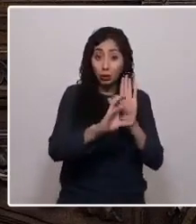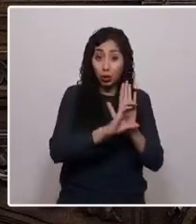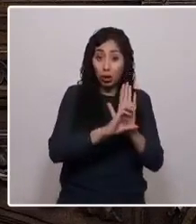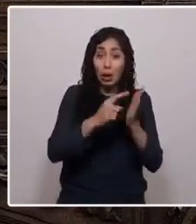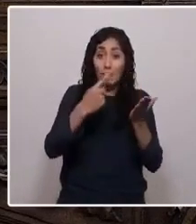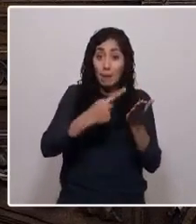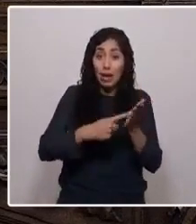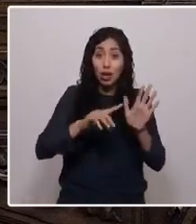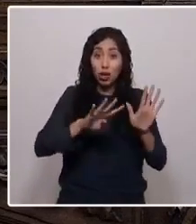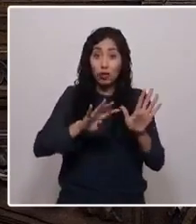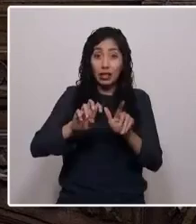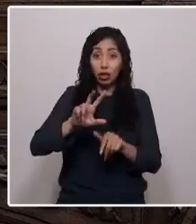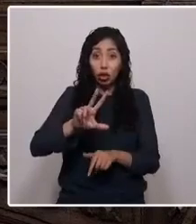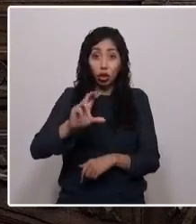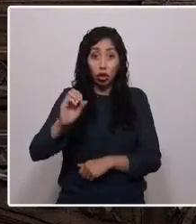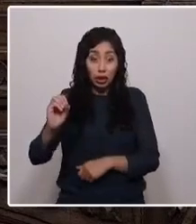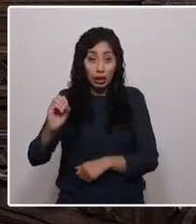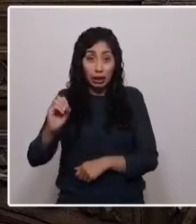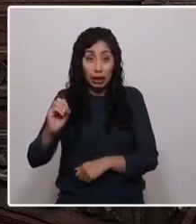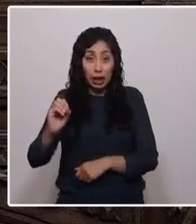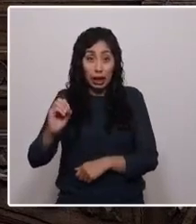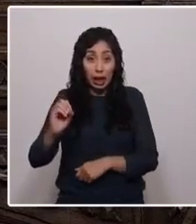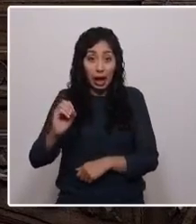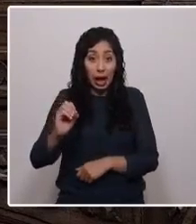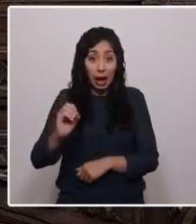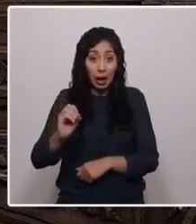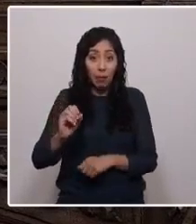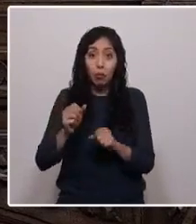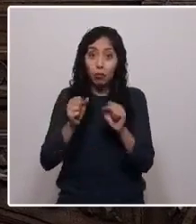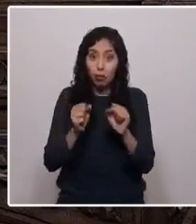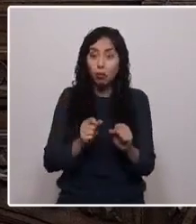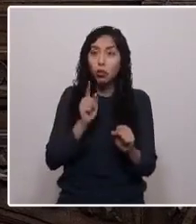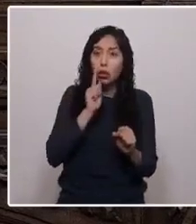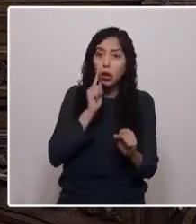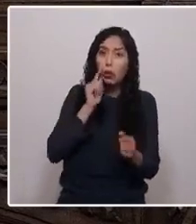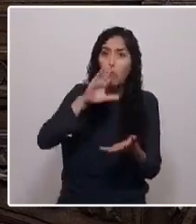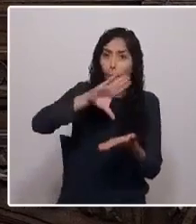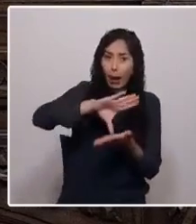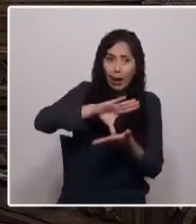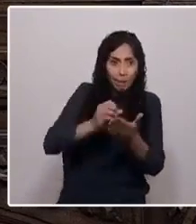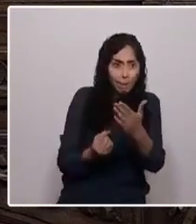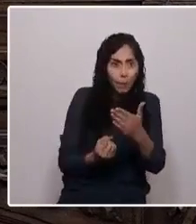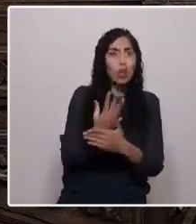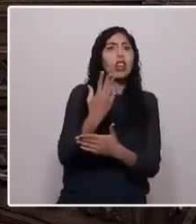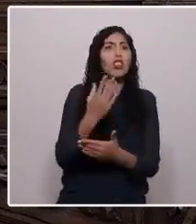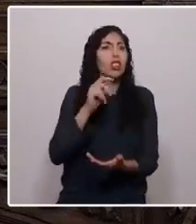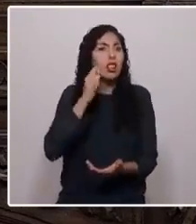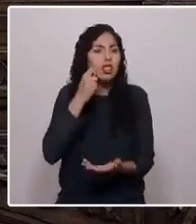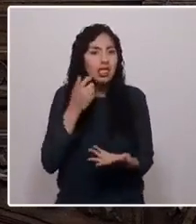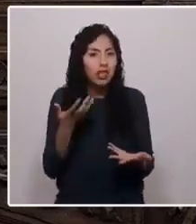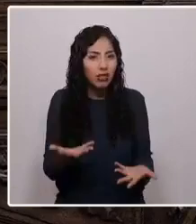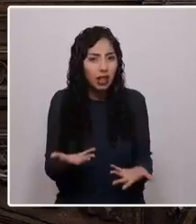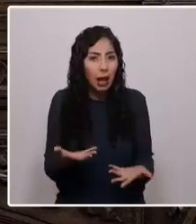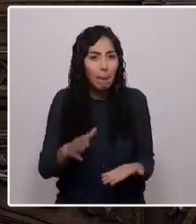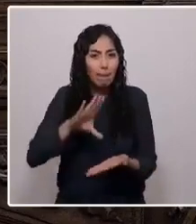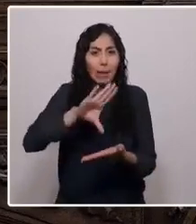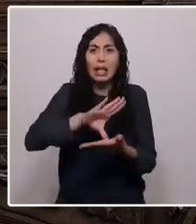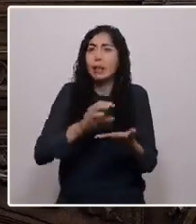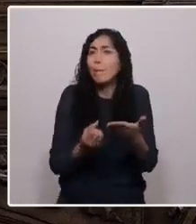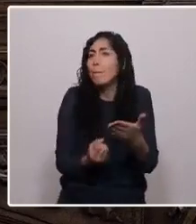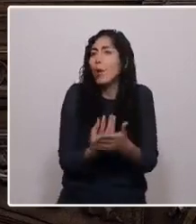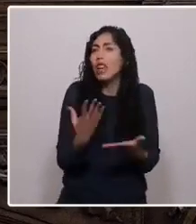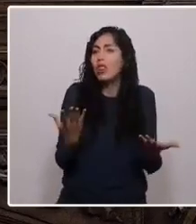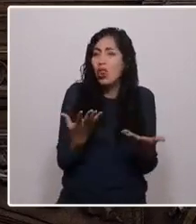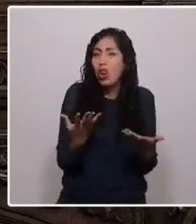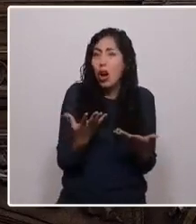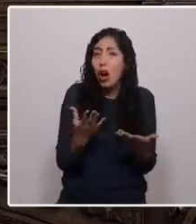pudiésemos tener un país moderno. ¿Qué es que es un país moderno? Un país moderno no es sino